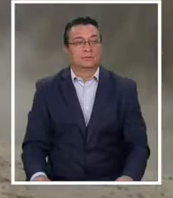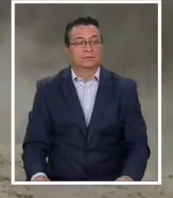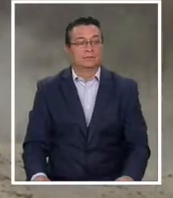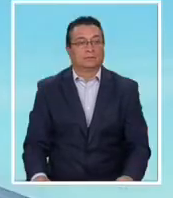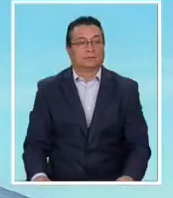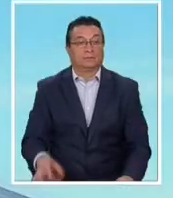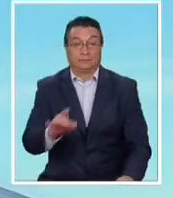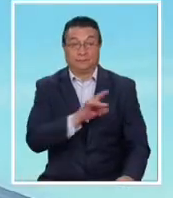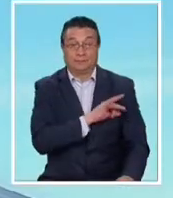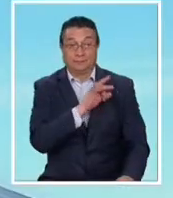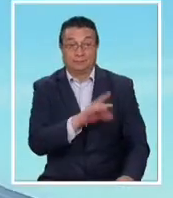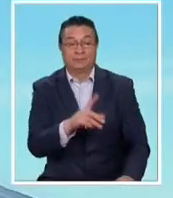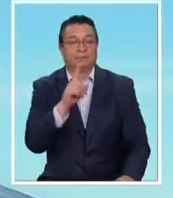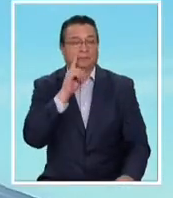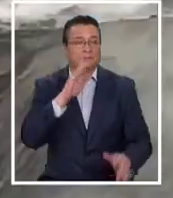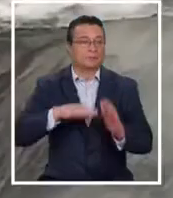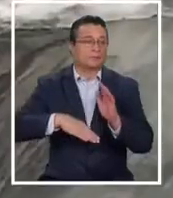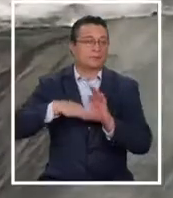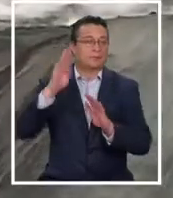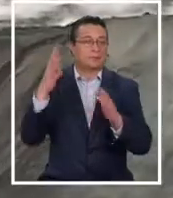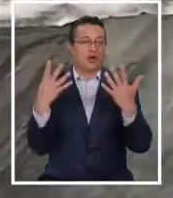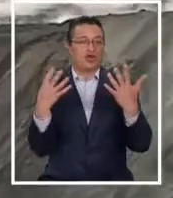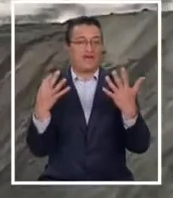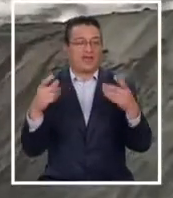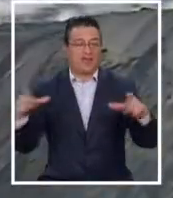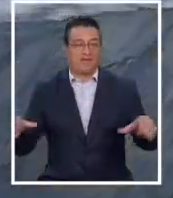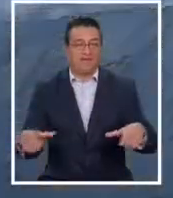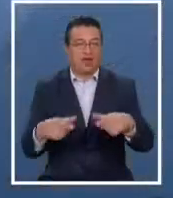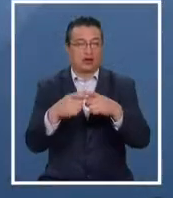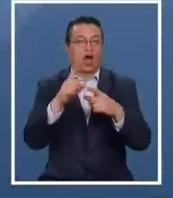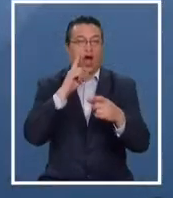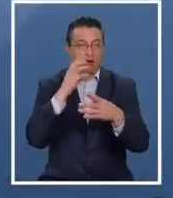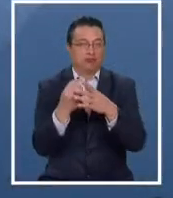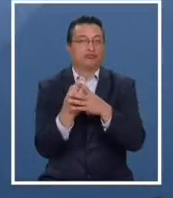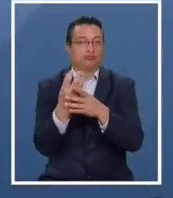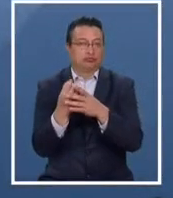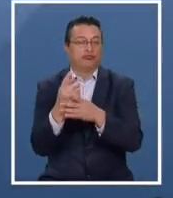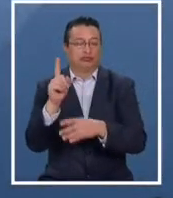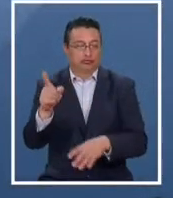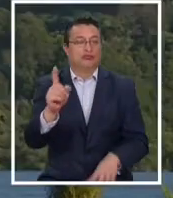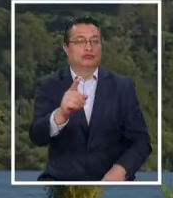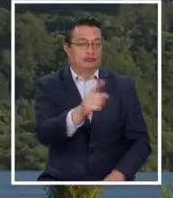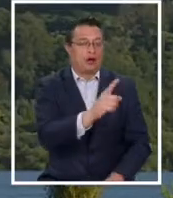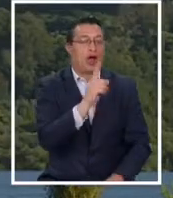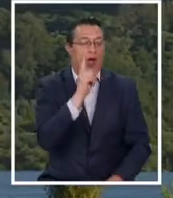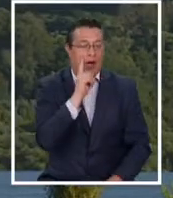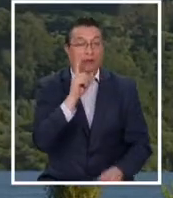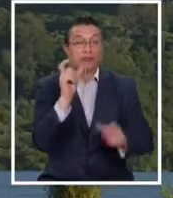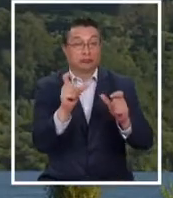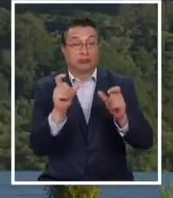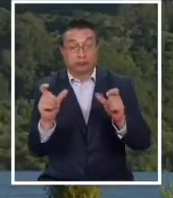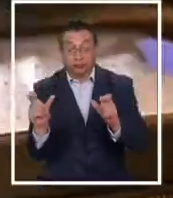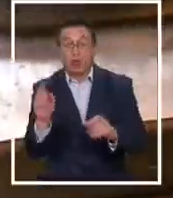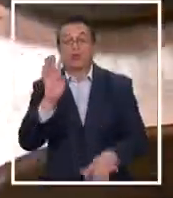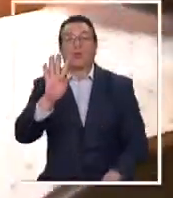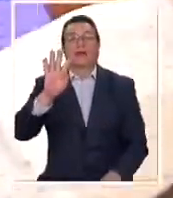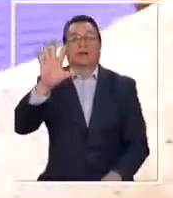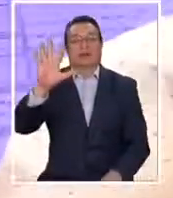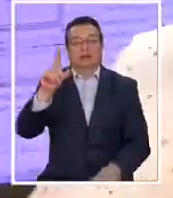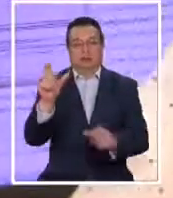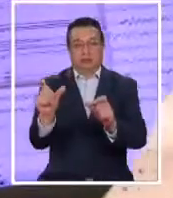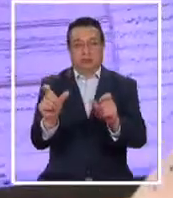En Chile existen más de 90 volcanes activos identificados, de los cuales se monitorean 45,